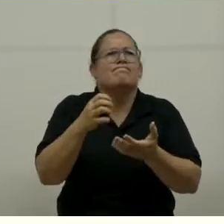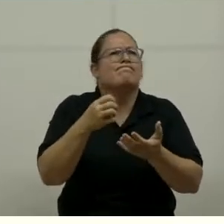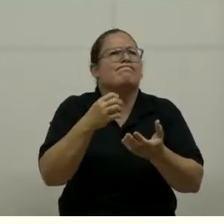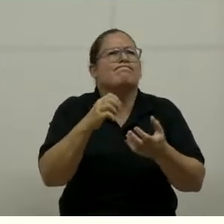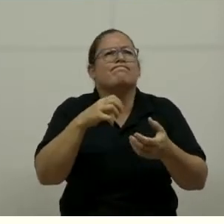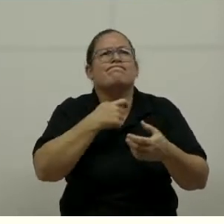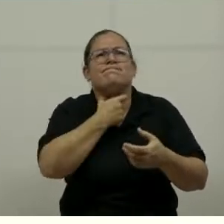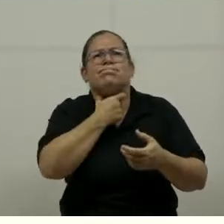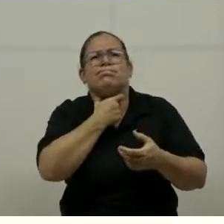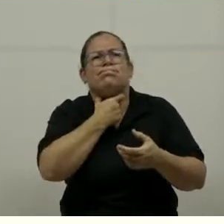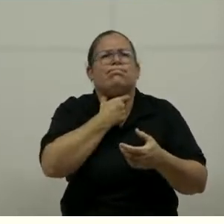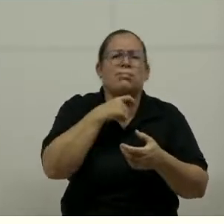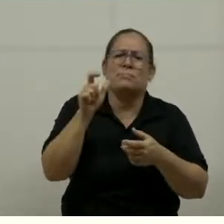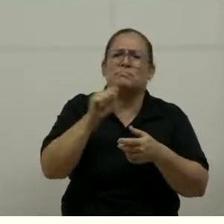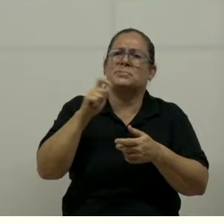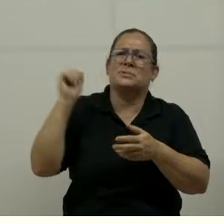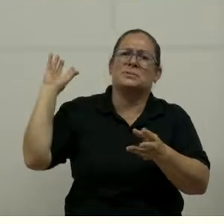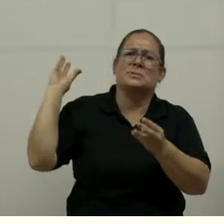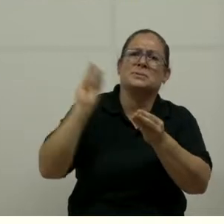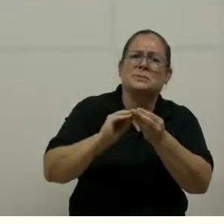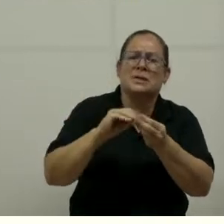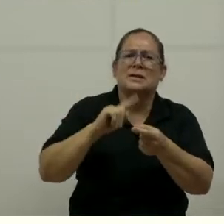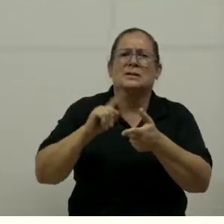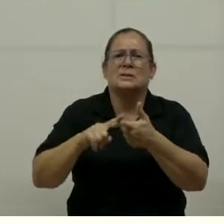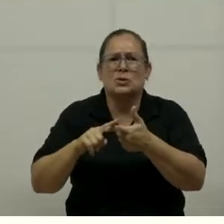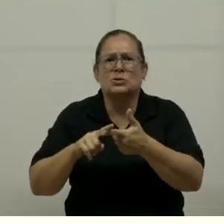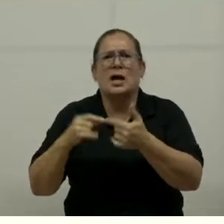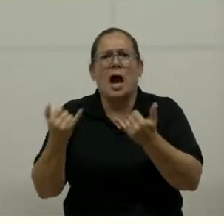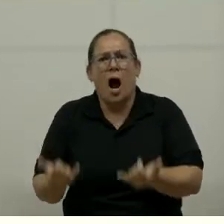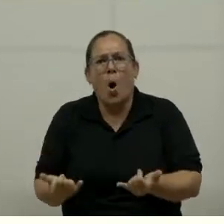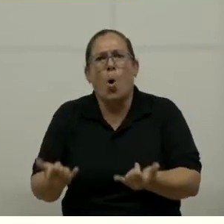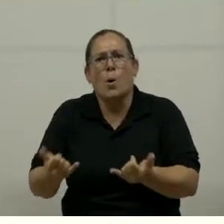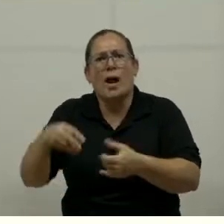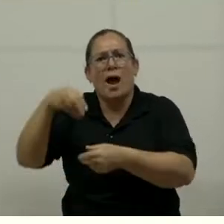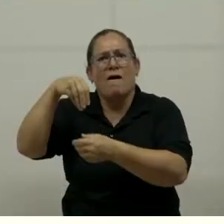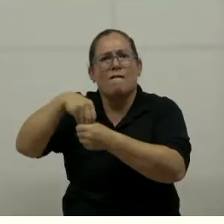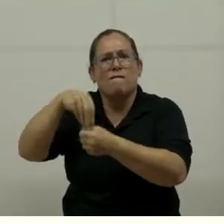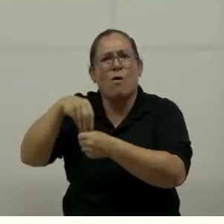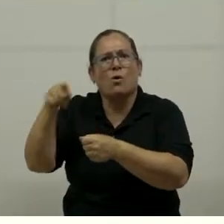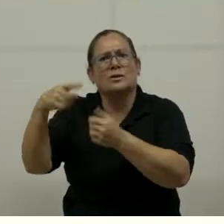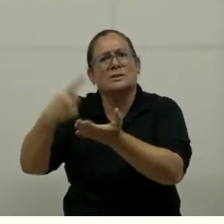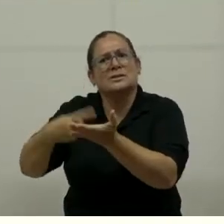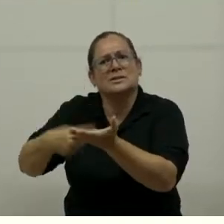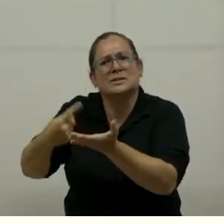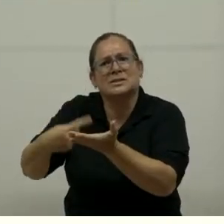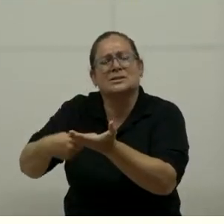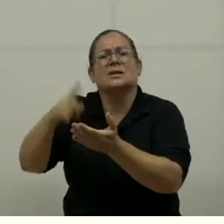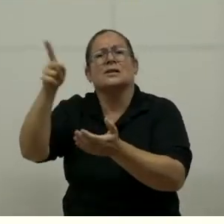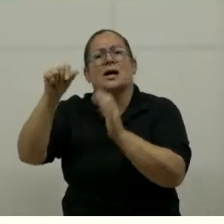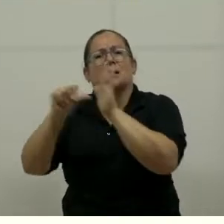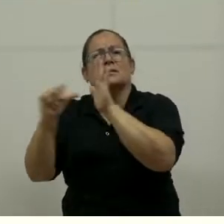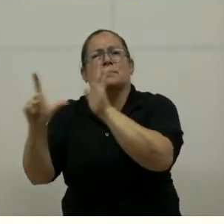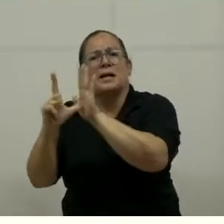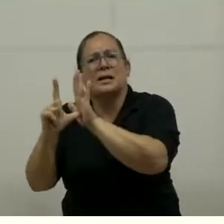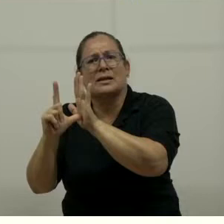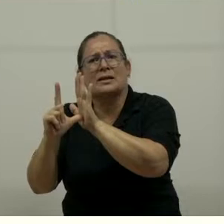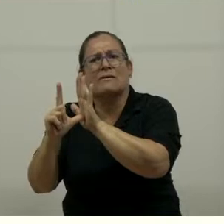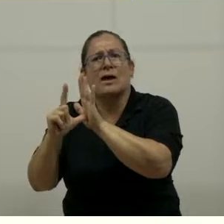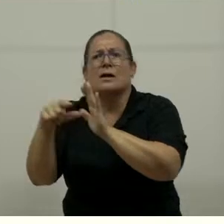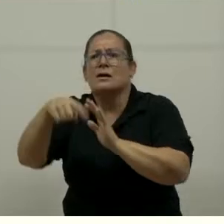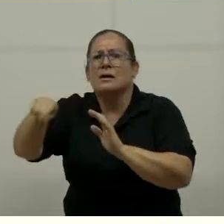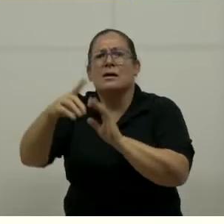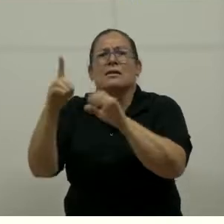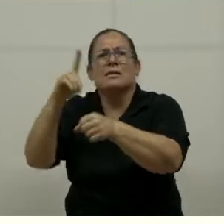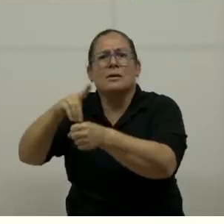todos estos meses, el fondo de avales que se discute en la Asamblea Legislativa es indispensable. Señores diputados que están viendo, por favor,